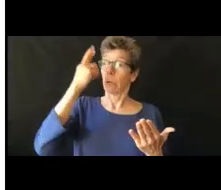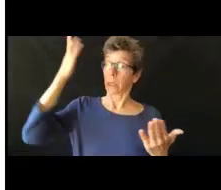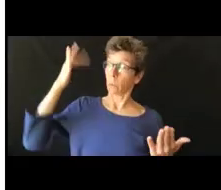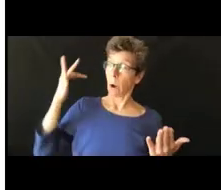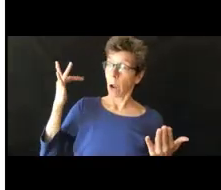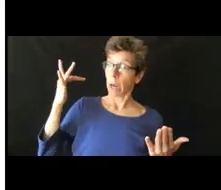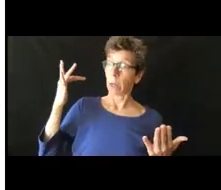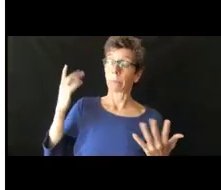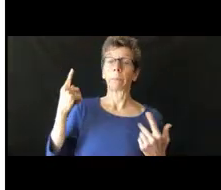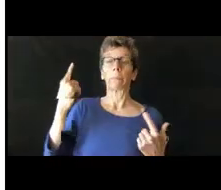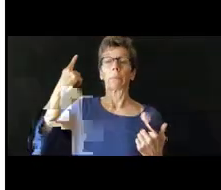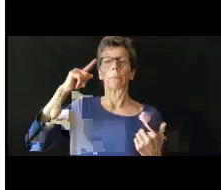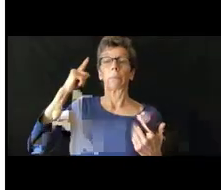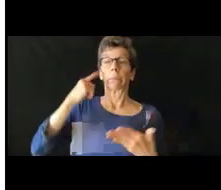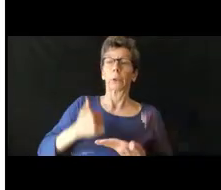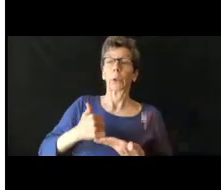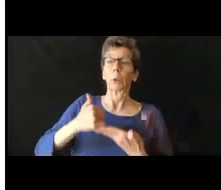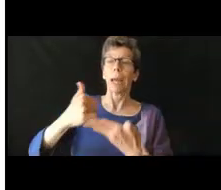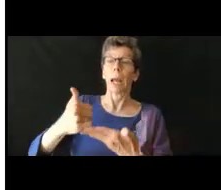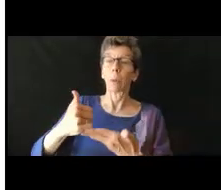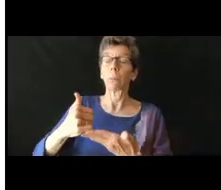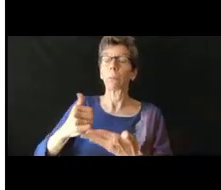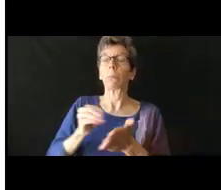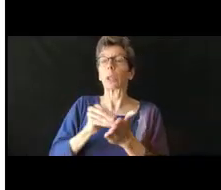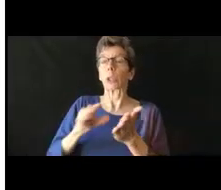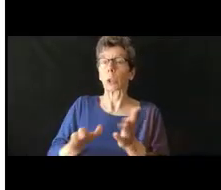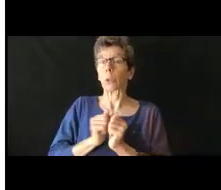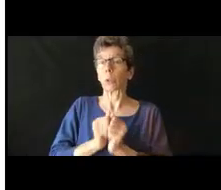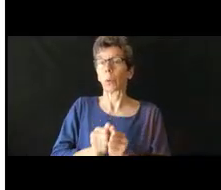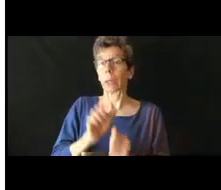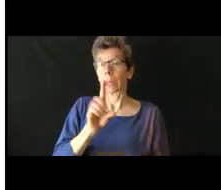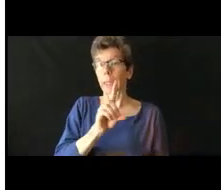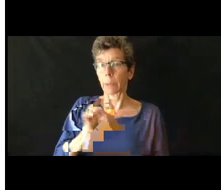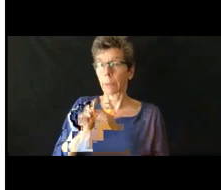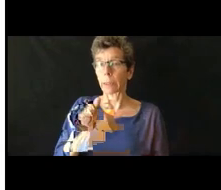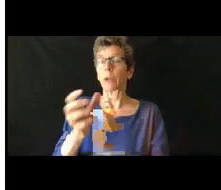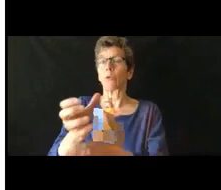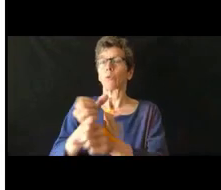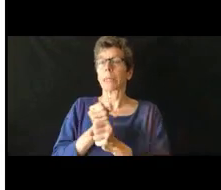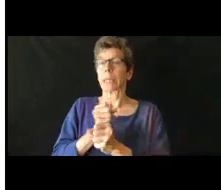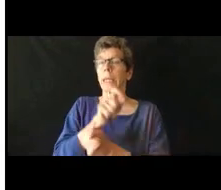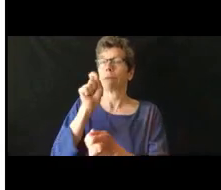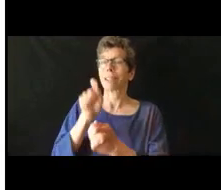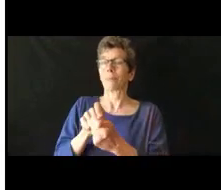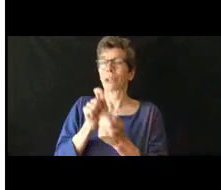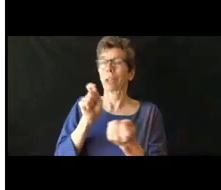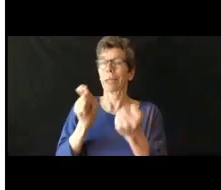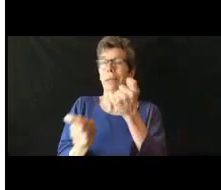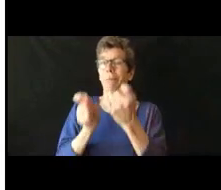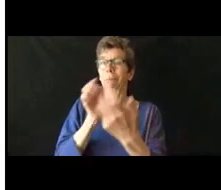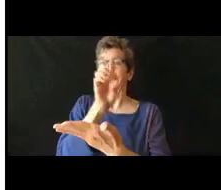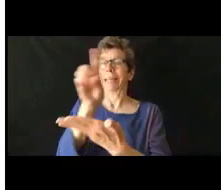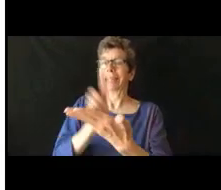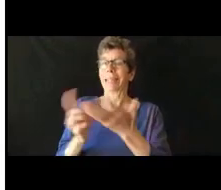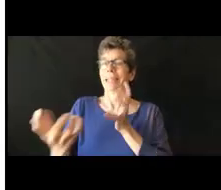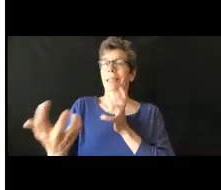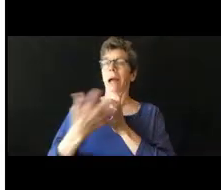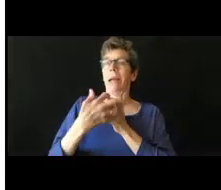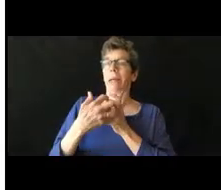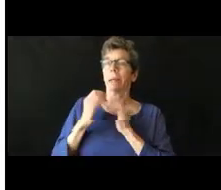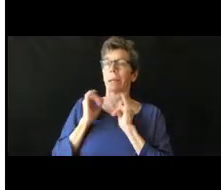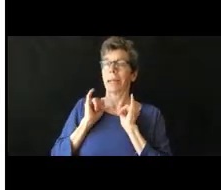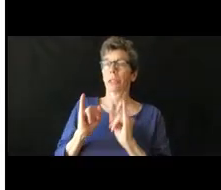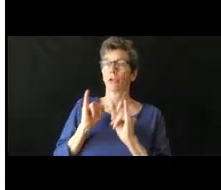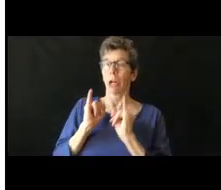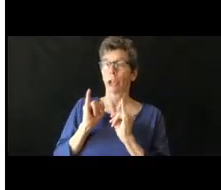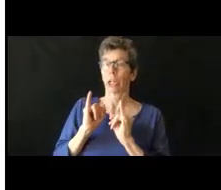estudiantes que tenían discapacidades y que recibían una instrucción especialmente diseñada para recibir una